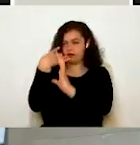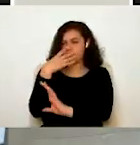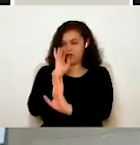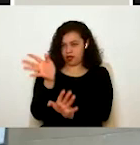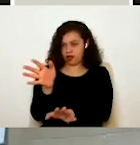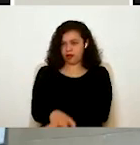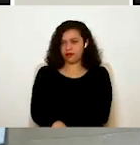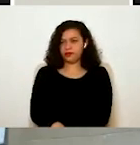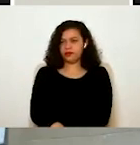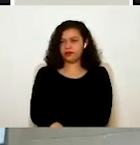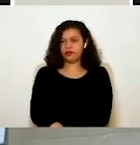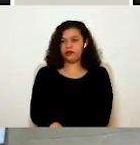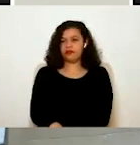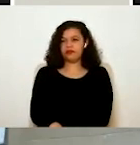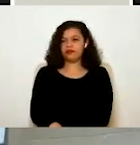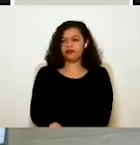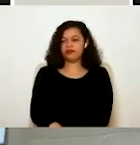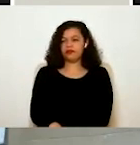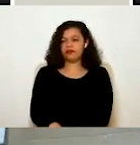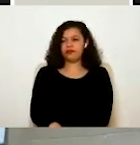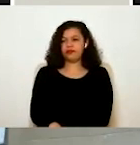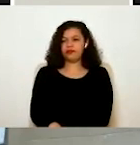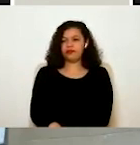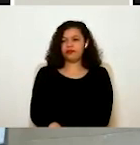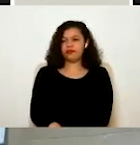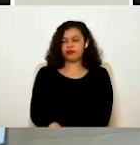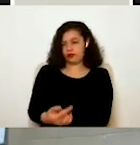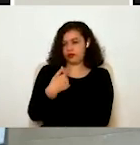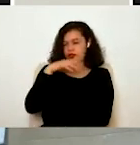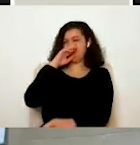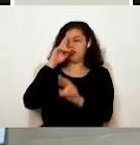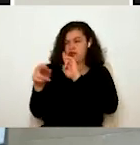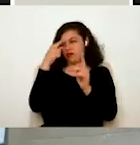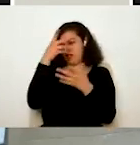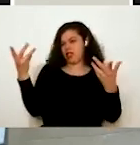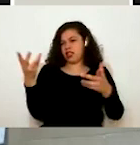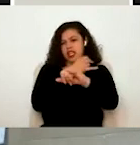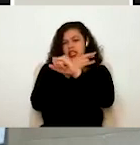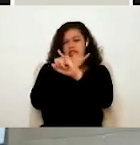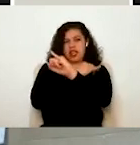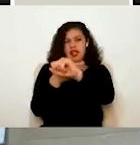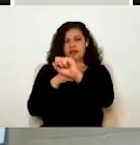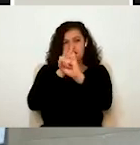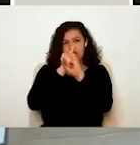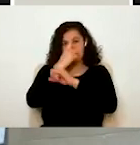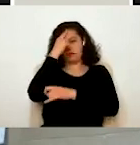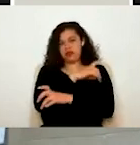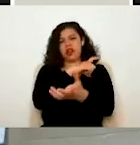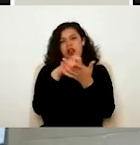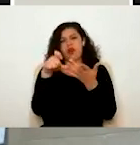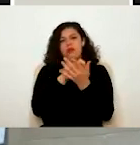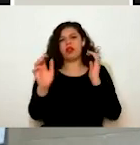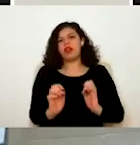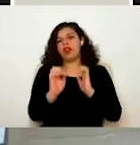Aquí está. Nos dice que en respuesta a la solicitud que realizamos en la plataforma de trámite digital del trámite de enajenación de bienes inmuebles